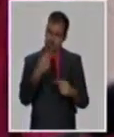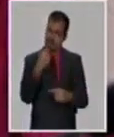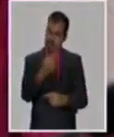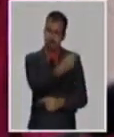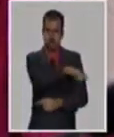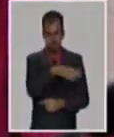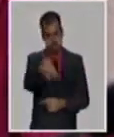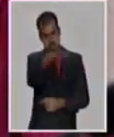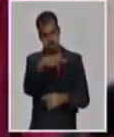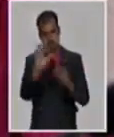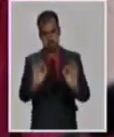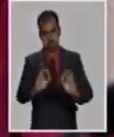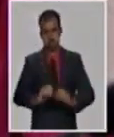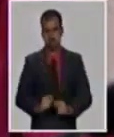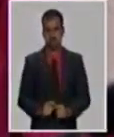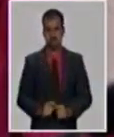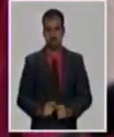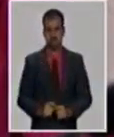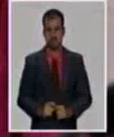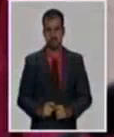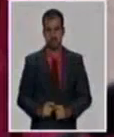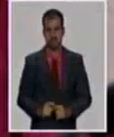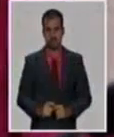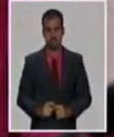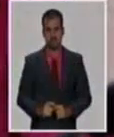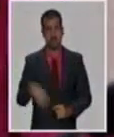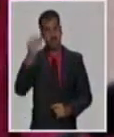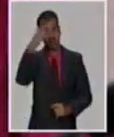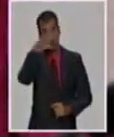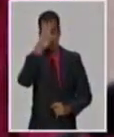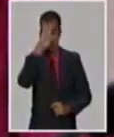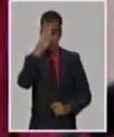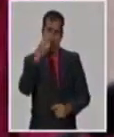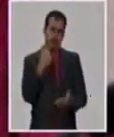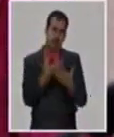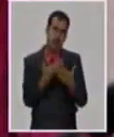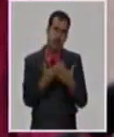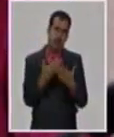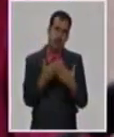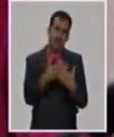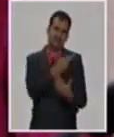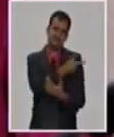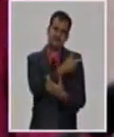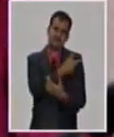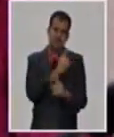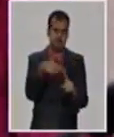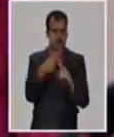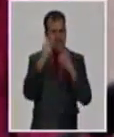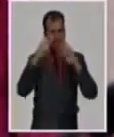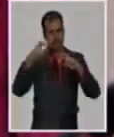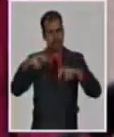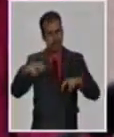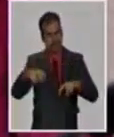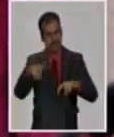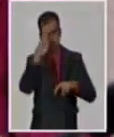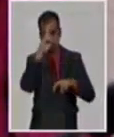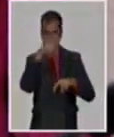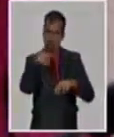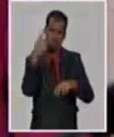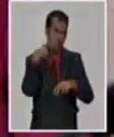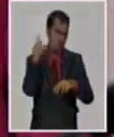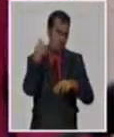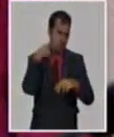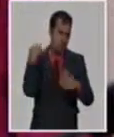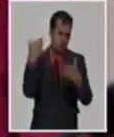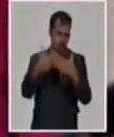que además de que Cuba, en el tema de ensayos clínicos, en el tema de investigaciones clínicas, tiene una historia de muchos años, pero